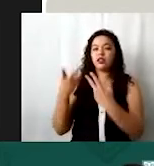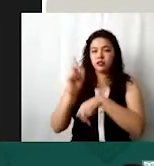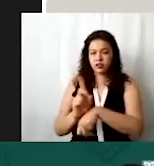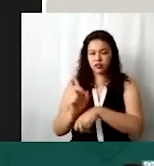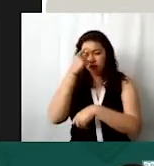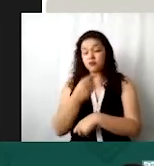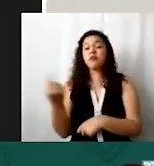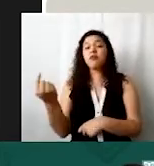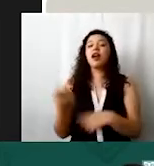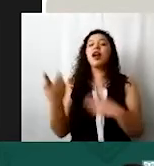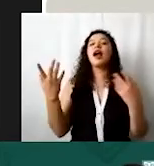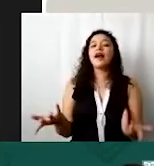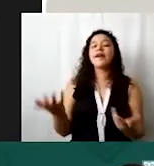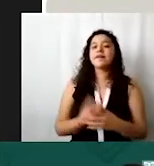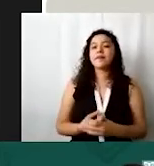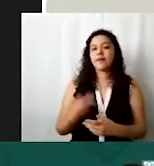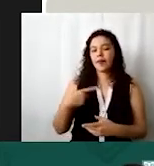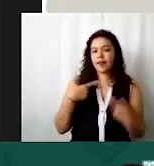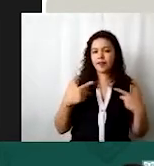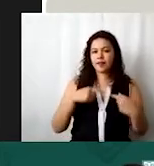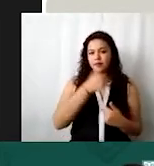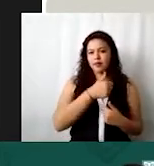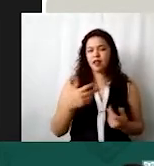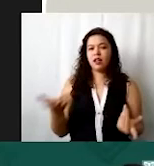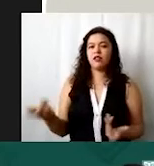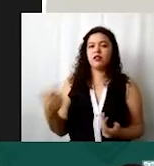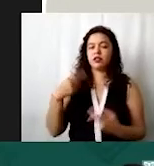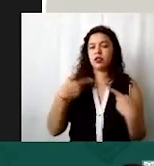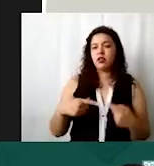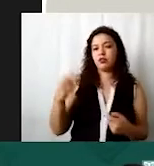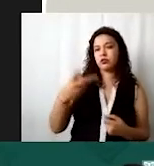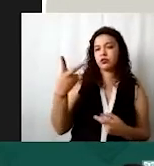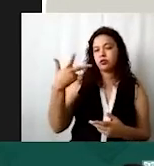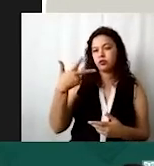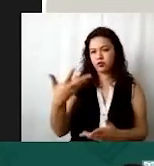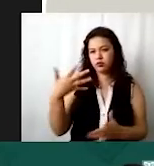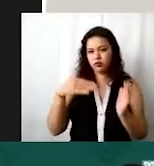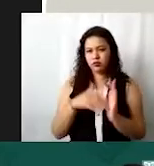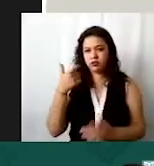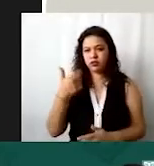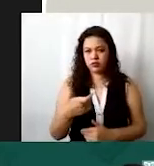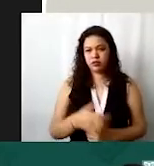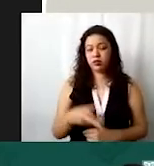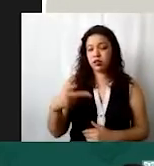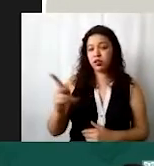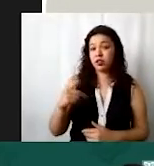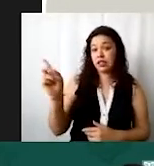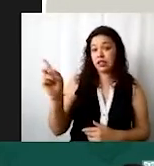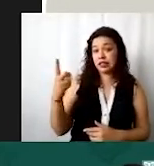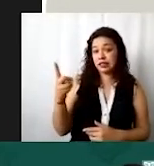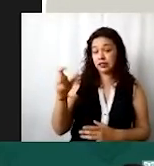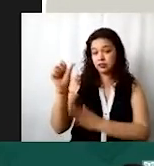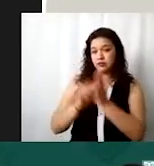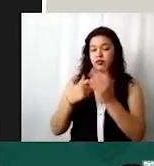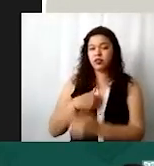qué para que entonces ustedes en cada persona vas a decir ah bueno esta persona son ocho mil mensuales ah pero en el mes de diciembre le doy un